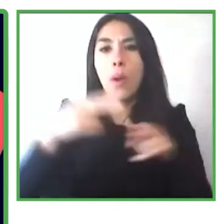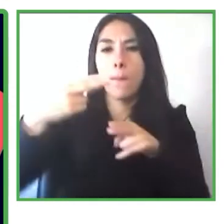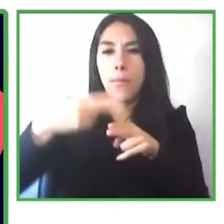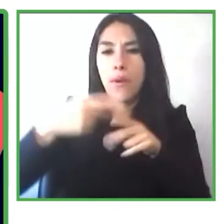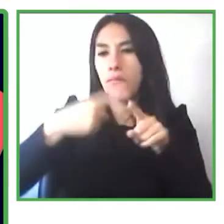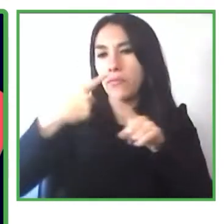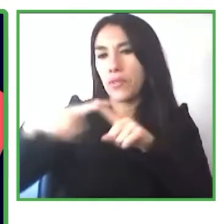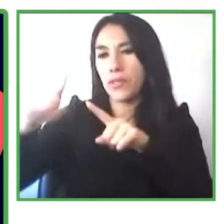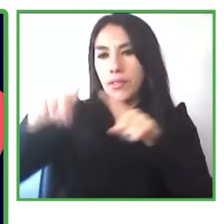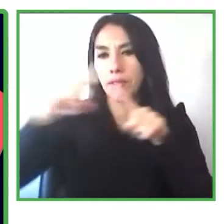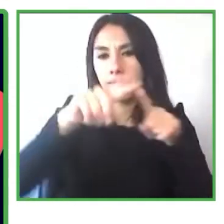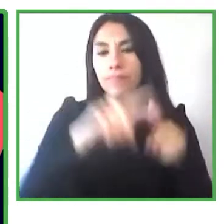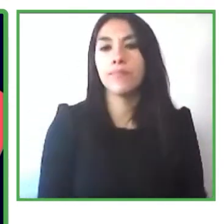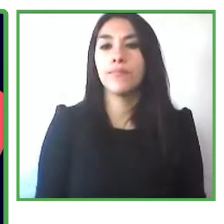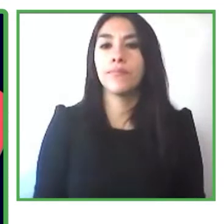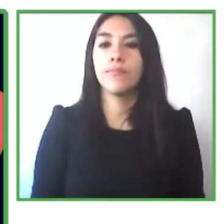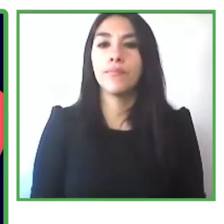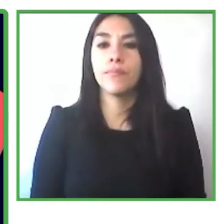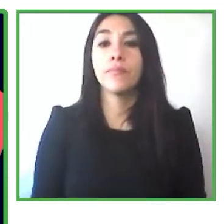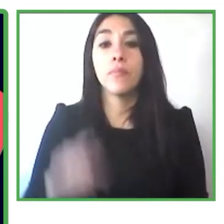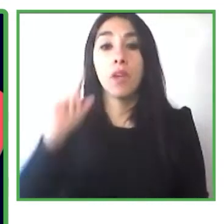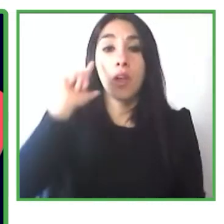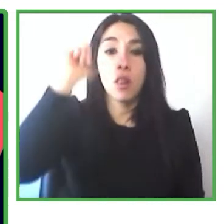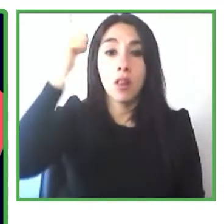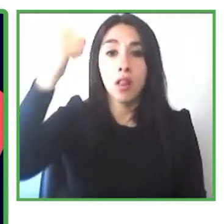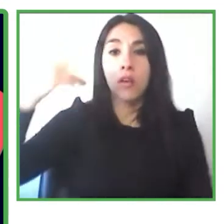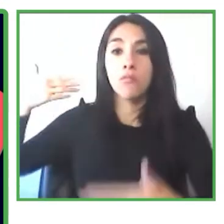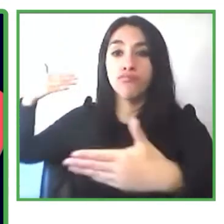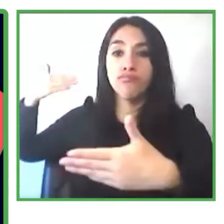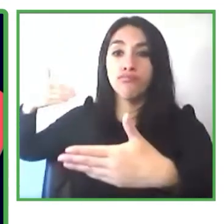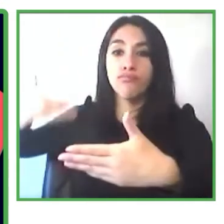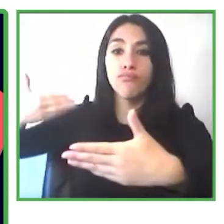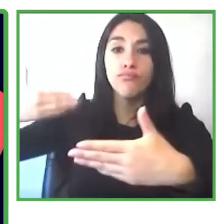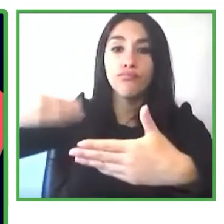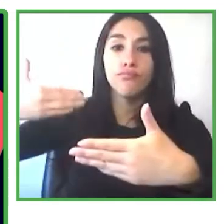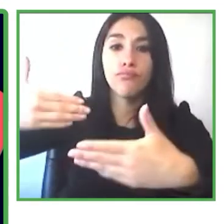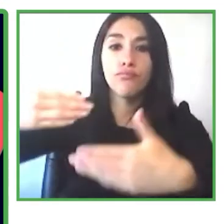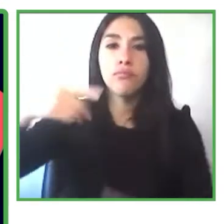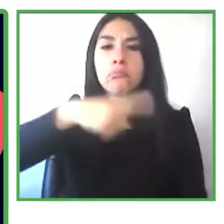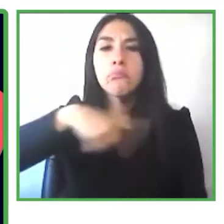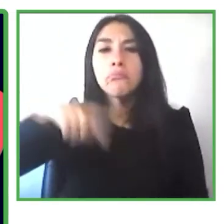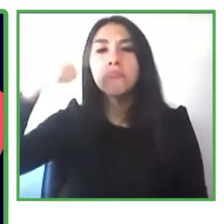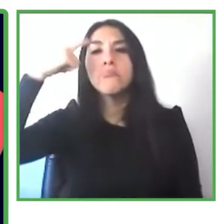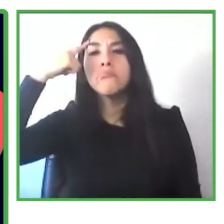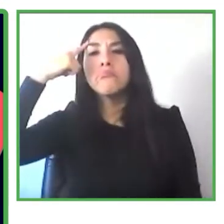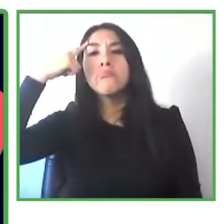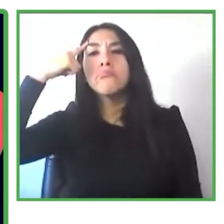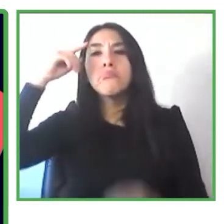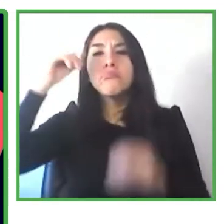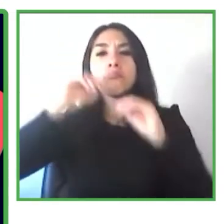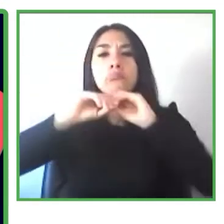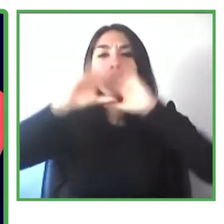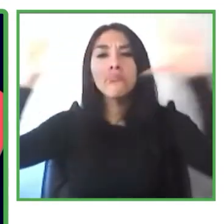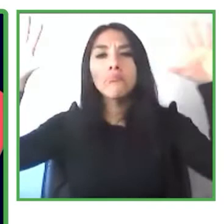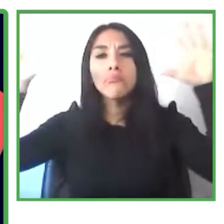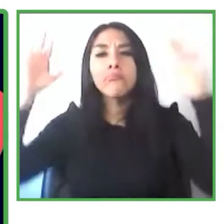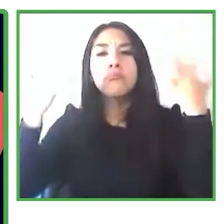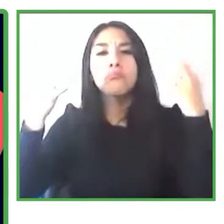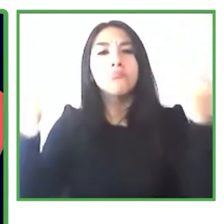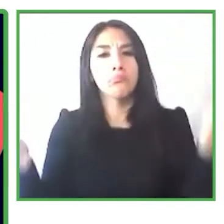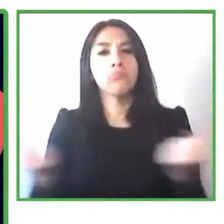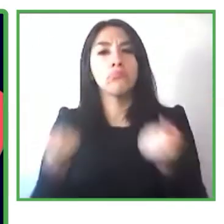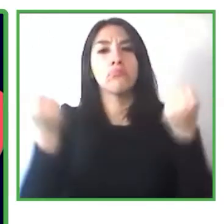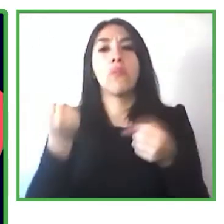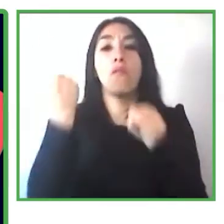correr de los años comenzamos a visionar y preguntarnos cómo seguir impulsando el trabajo de estas empresas y nos propusimos